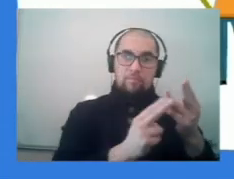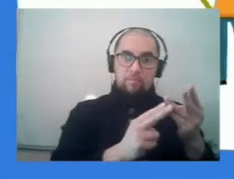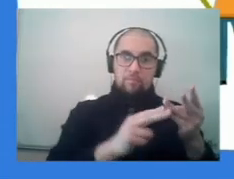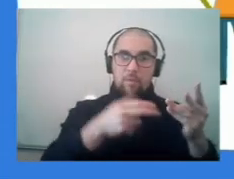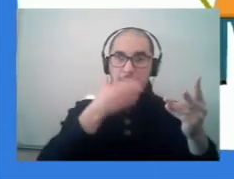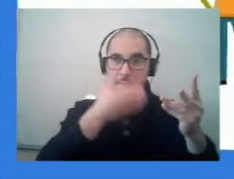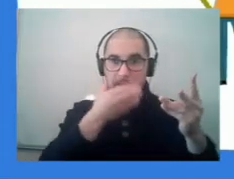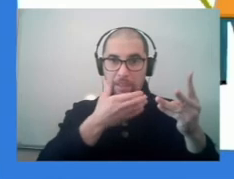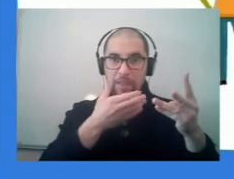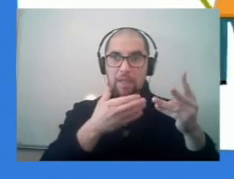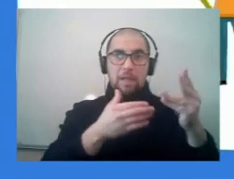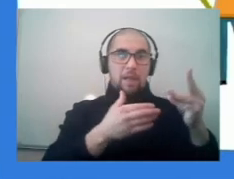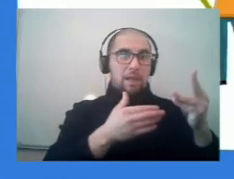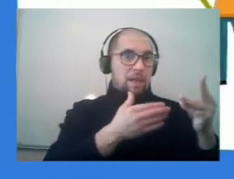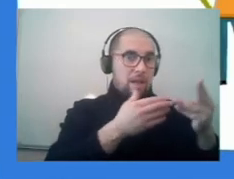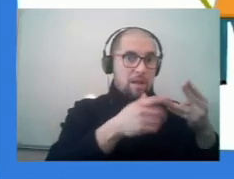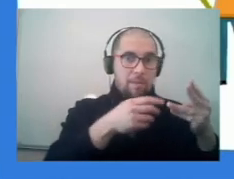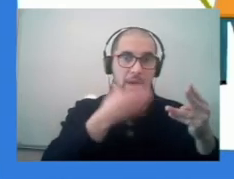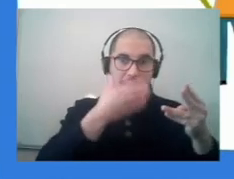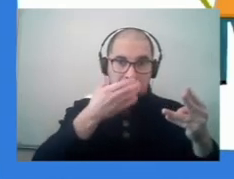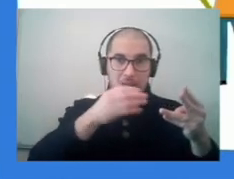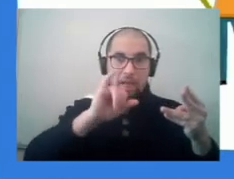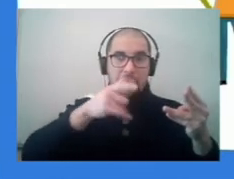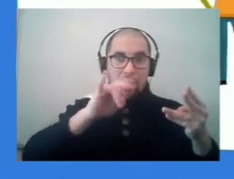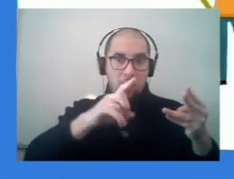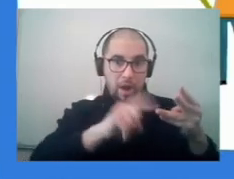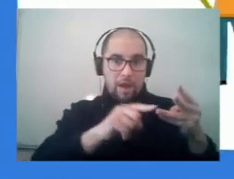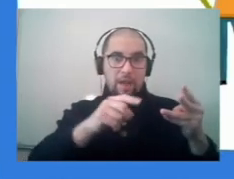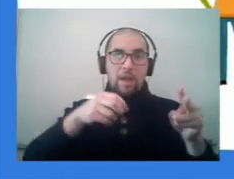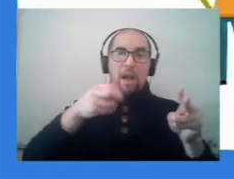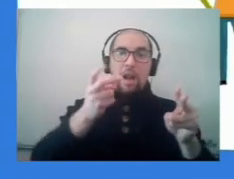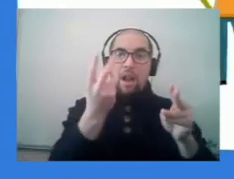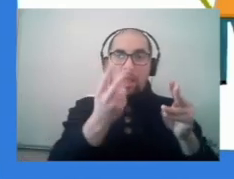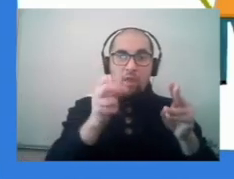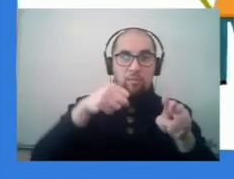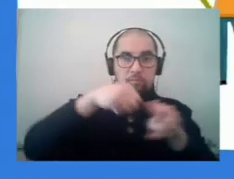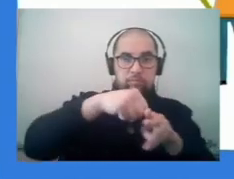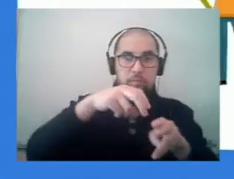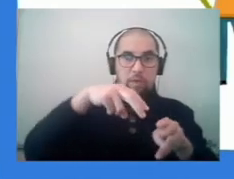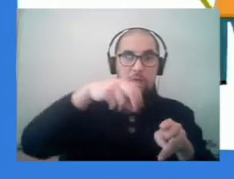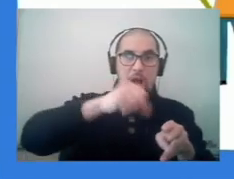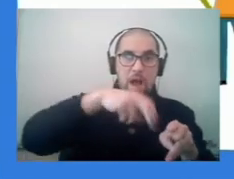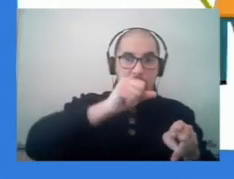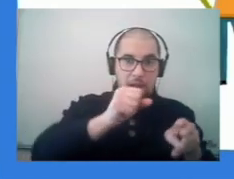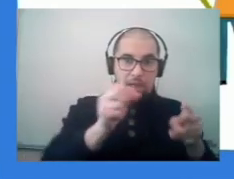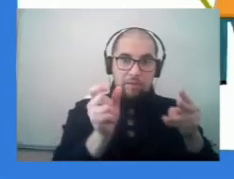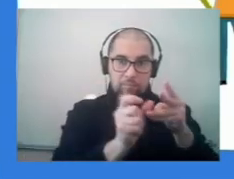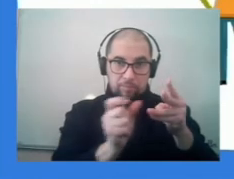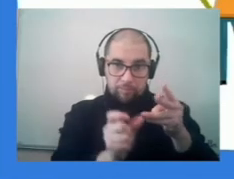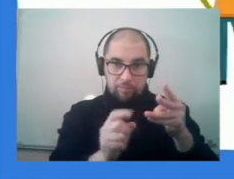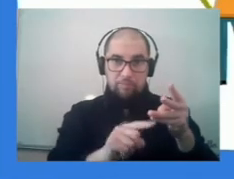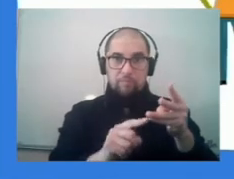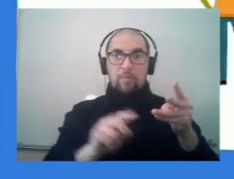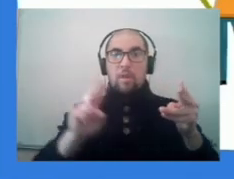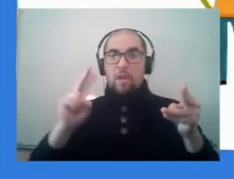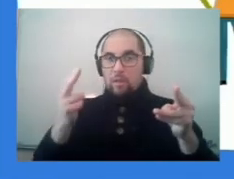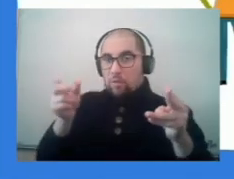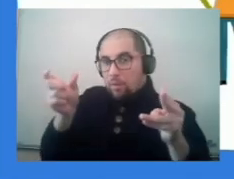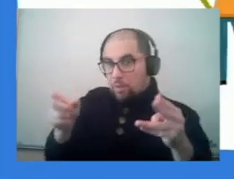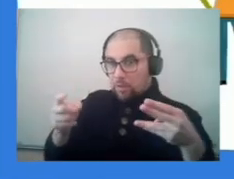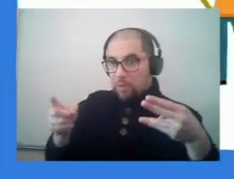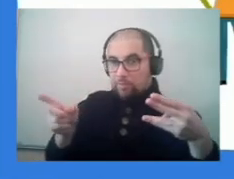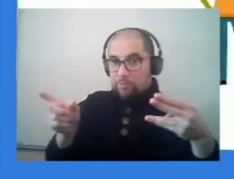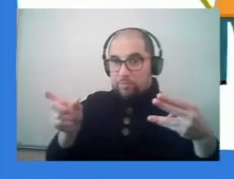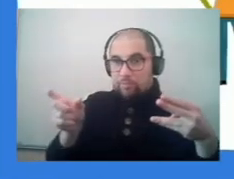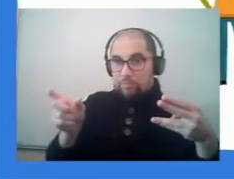manzana e iguana. Ambas palabras terminan en ana. El segundo jugador